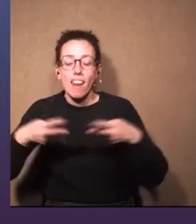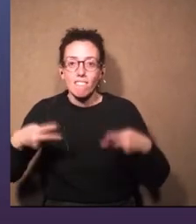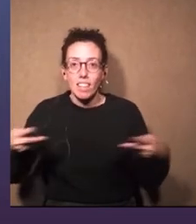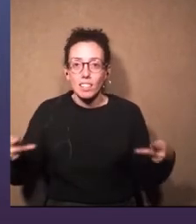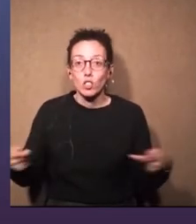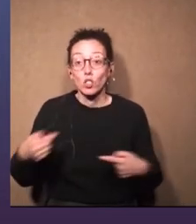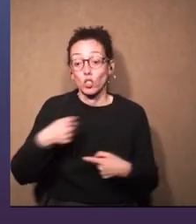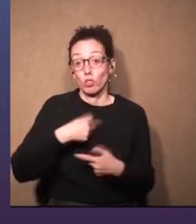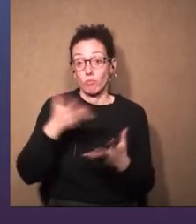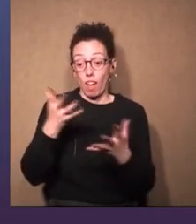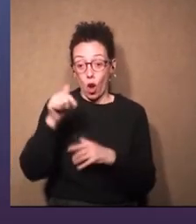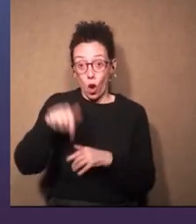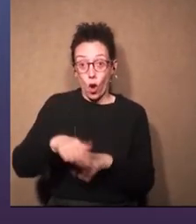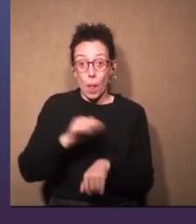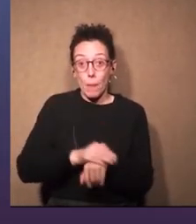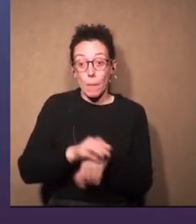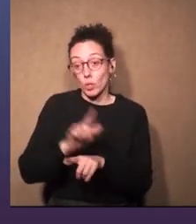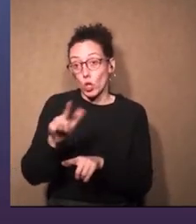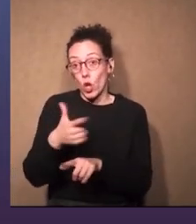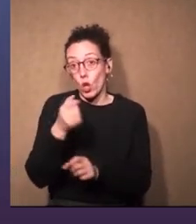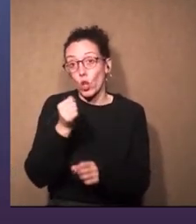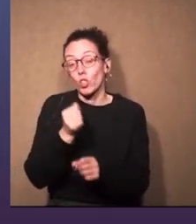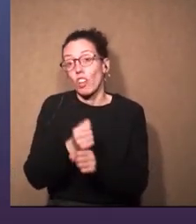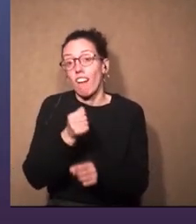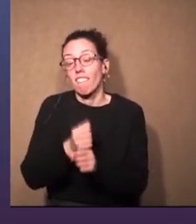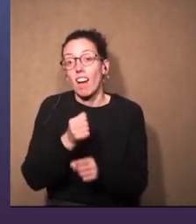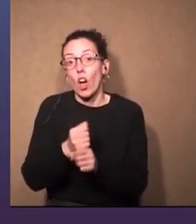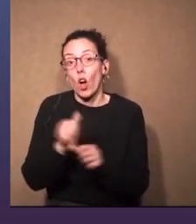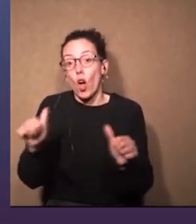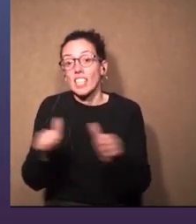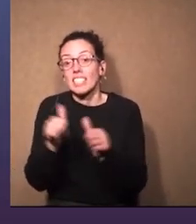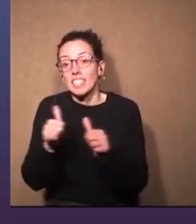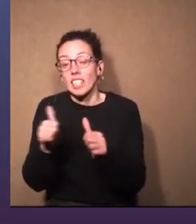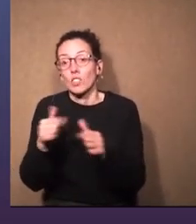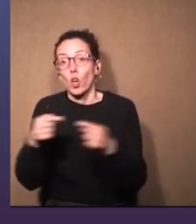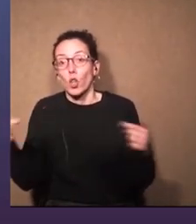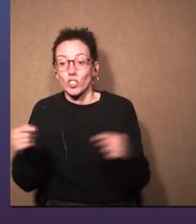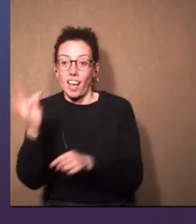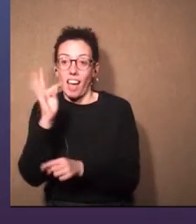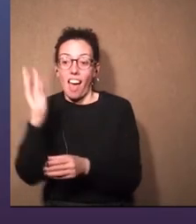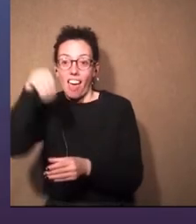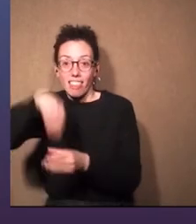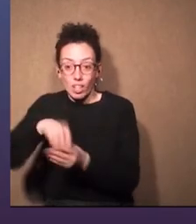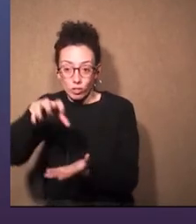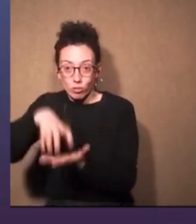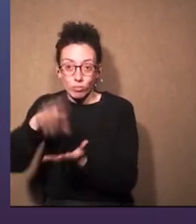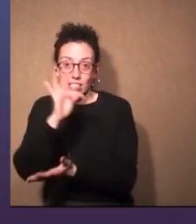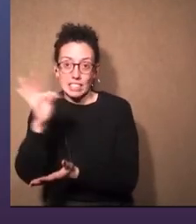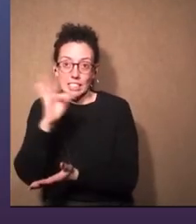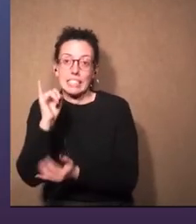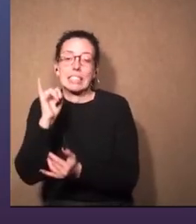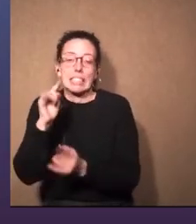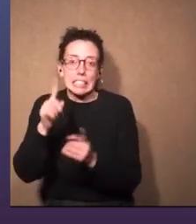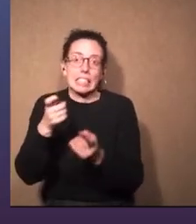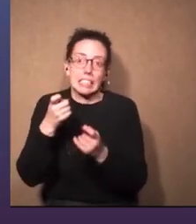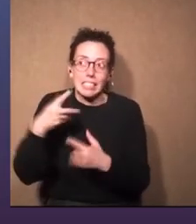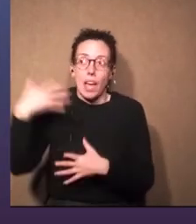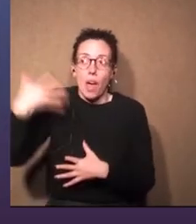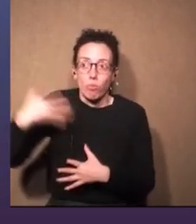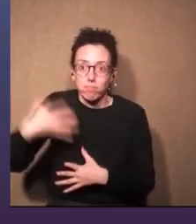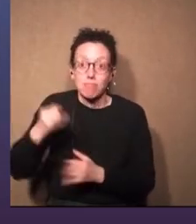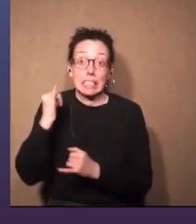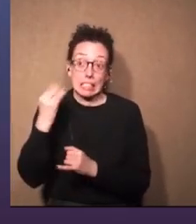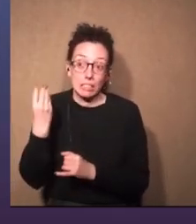de planificación. Yo en este momento no trabajo realizando en el taller, si bien a veces cuando hay algún apuro sí lo hago